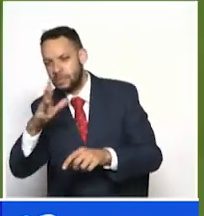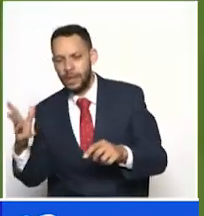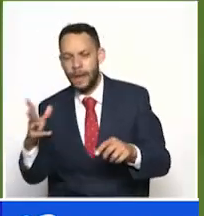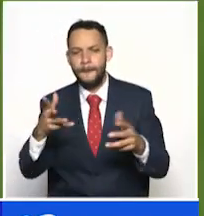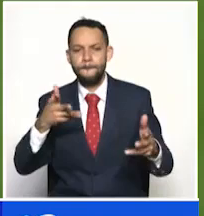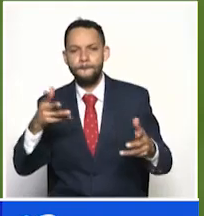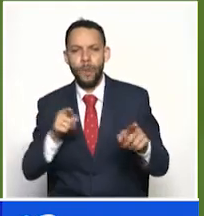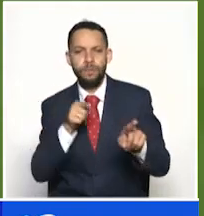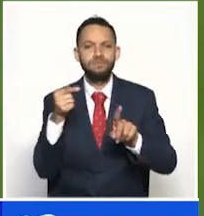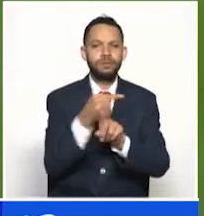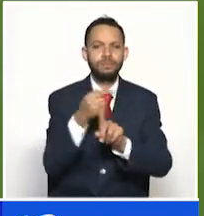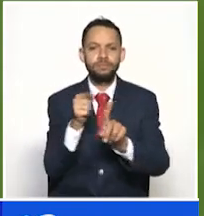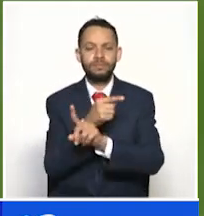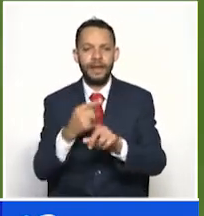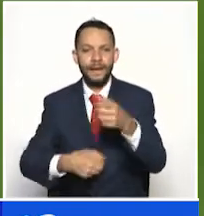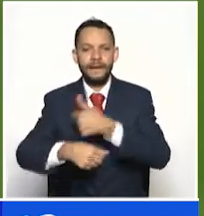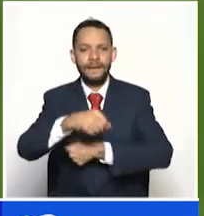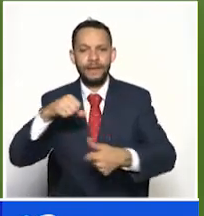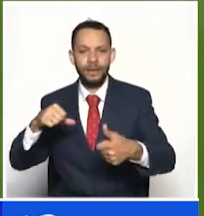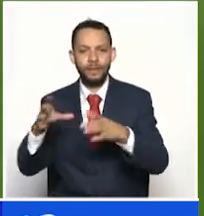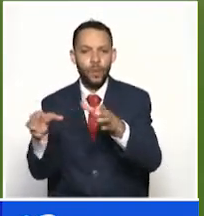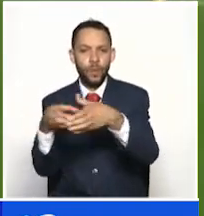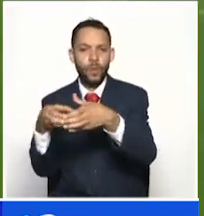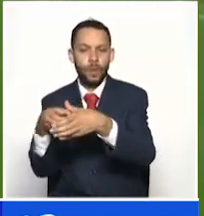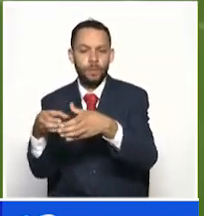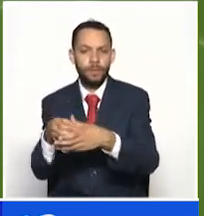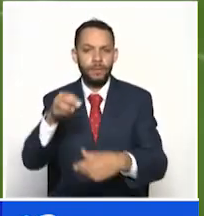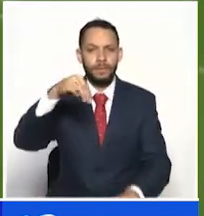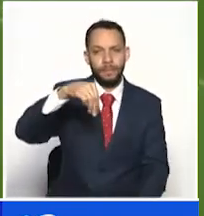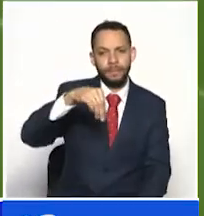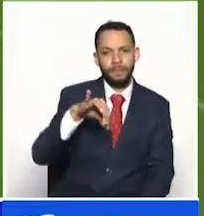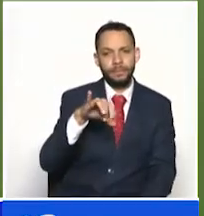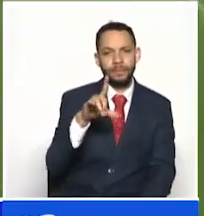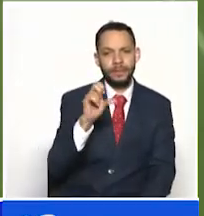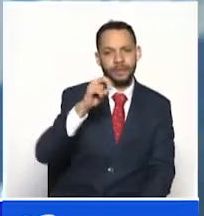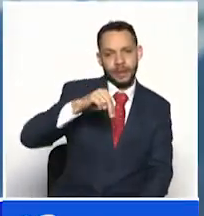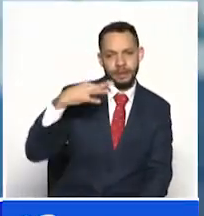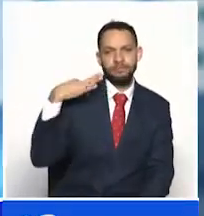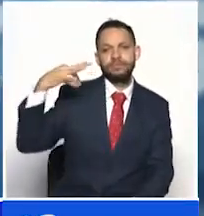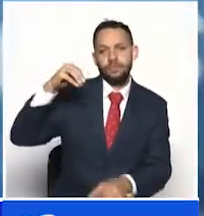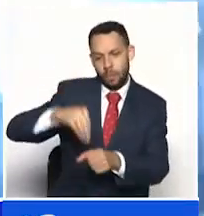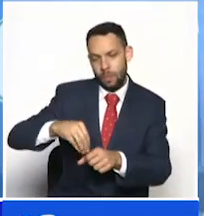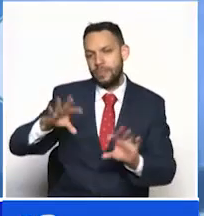rumbo estaría en otro equipo europeo El Milán de Italia suena con fuerza como su posible destino